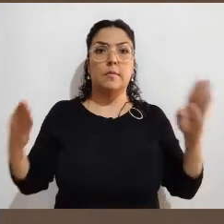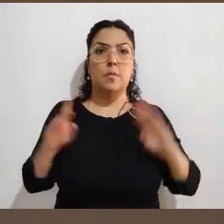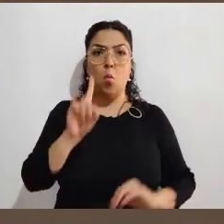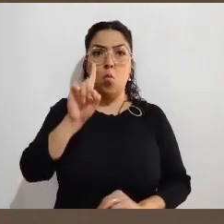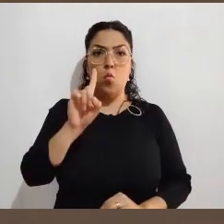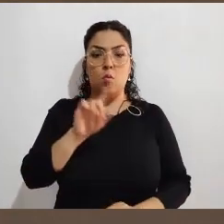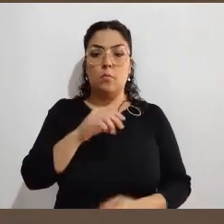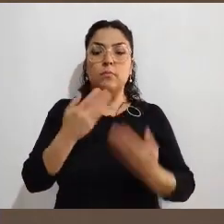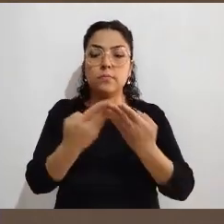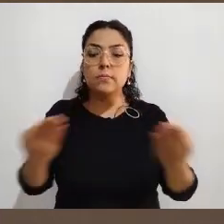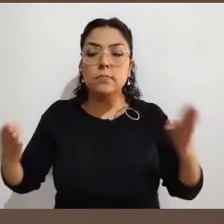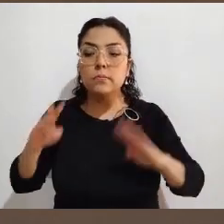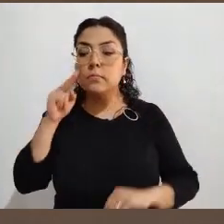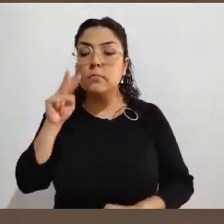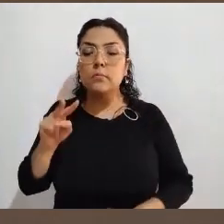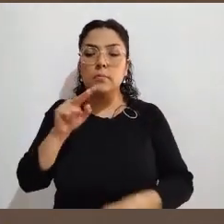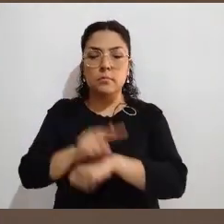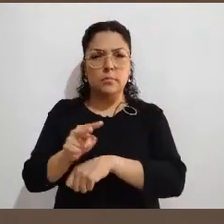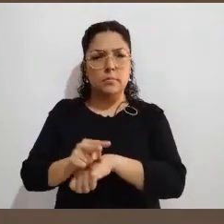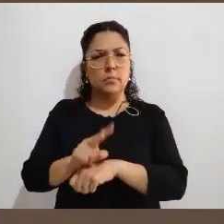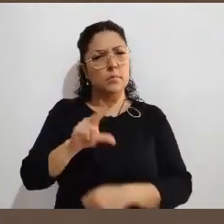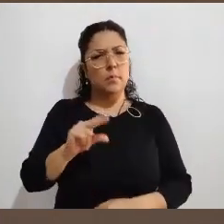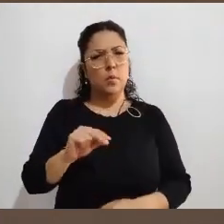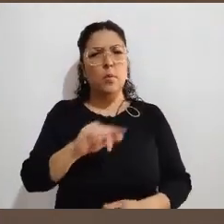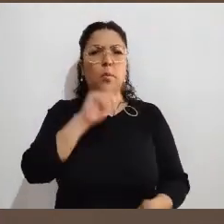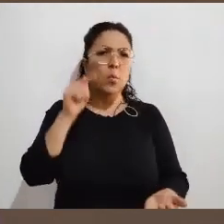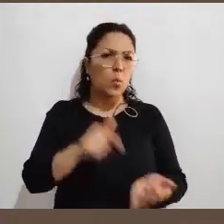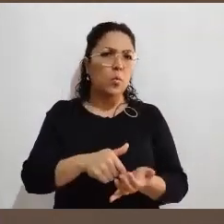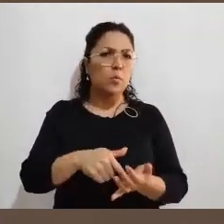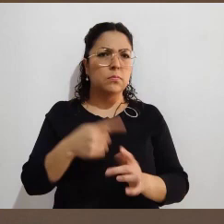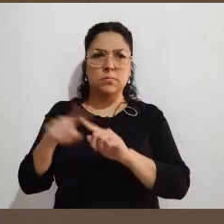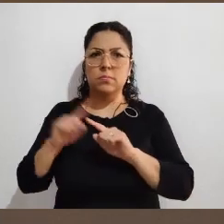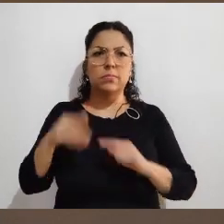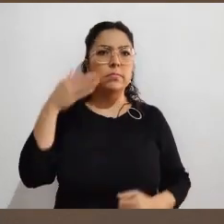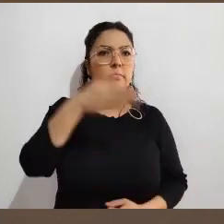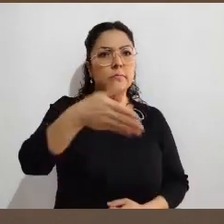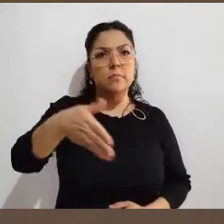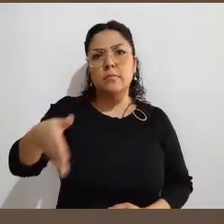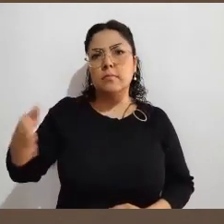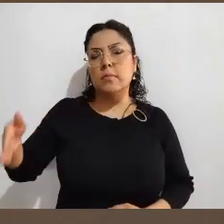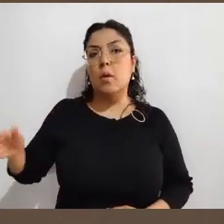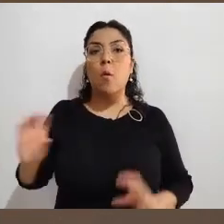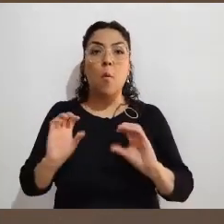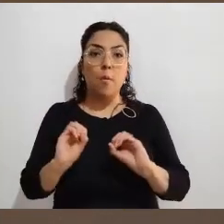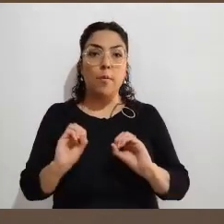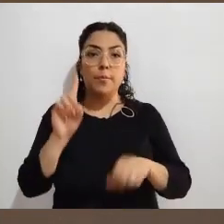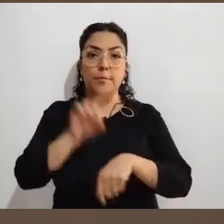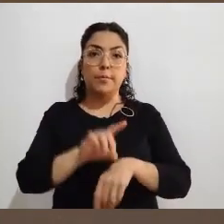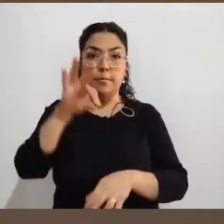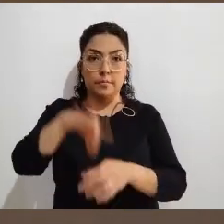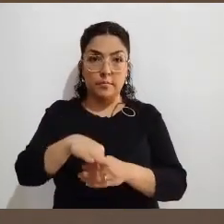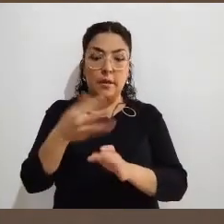recorrer varias, puede hacer una ruta, puede inclusive participar observando actos anteriores a la jornada electoral,